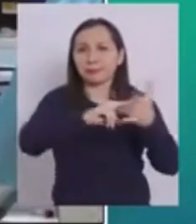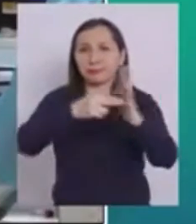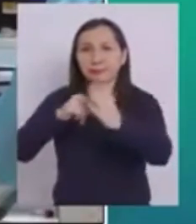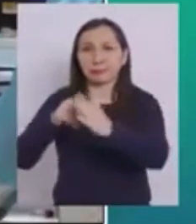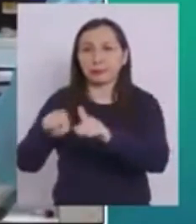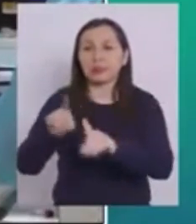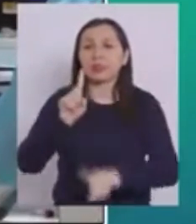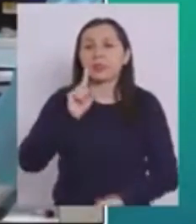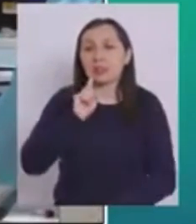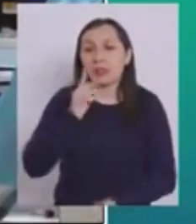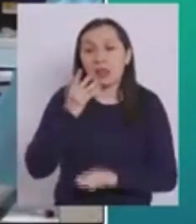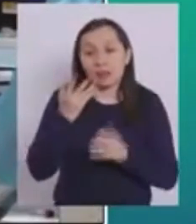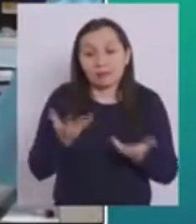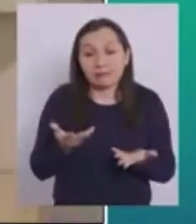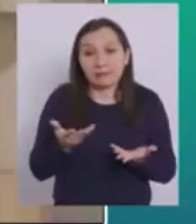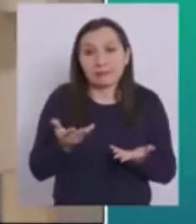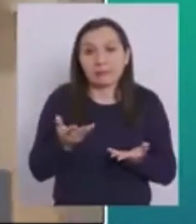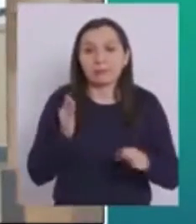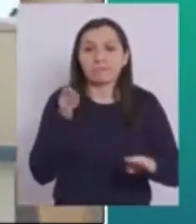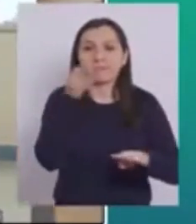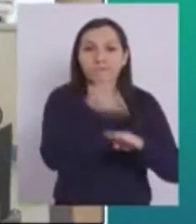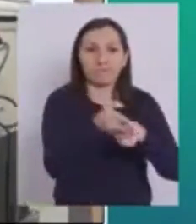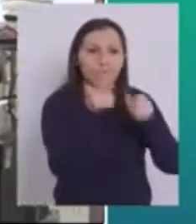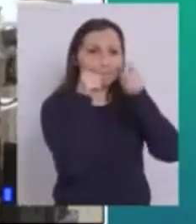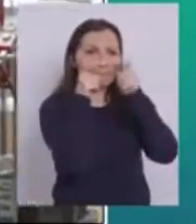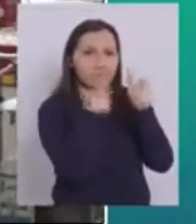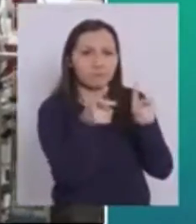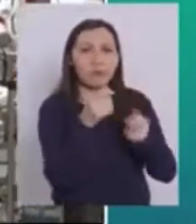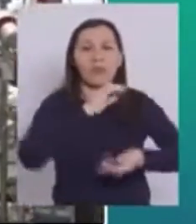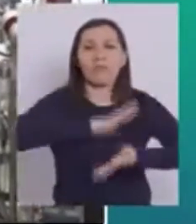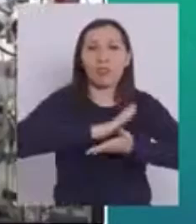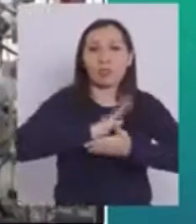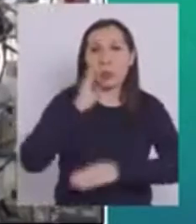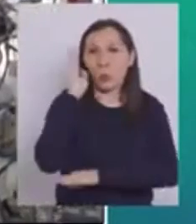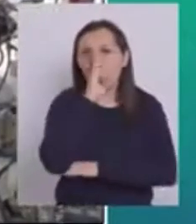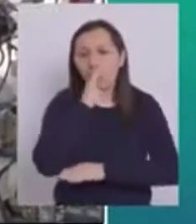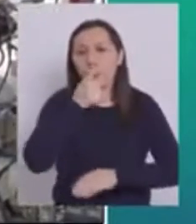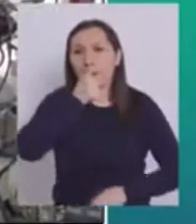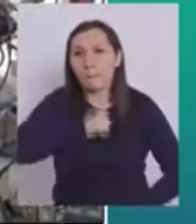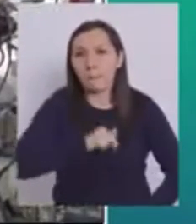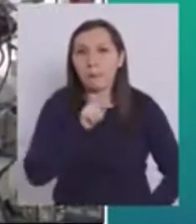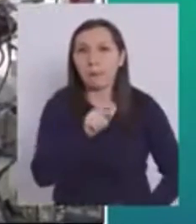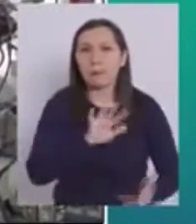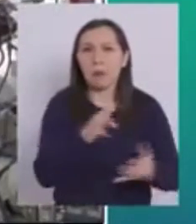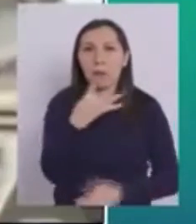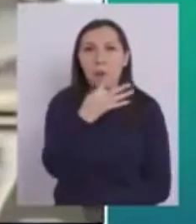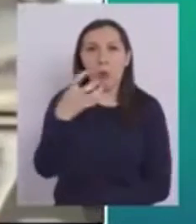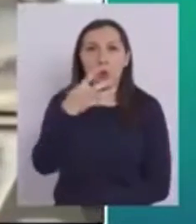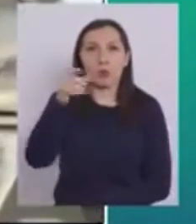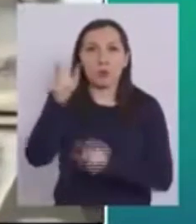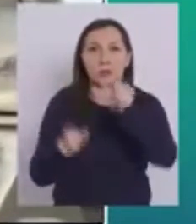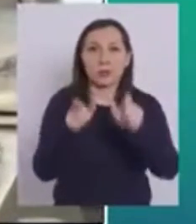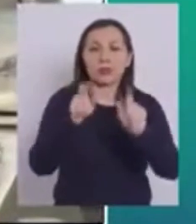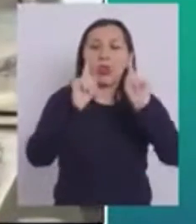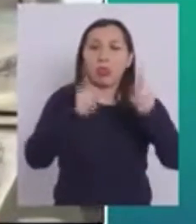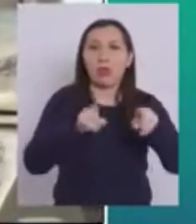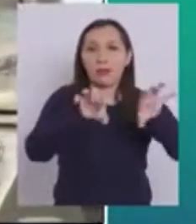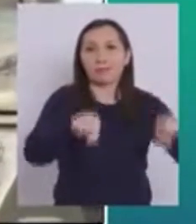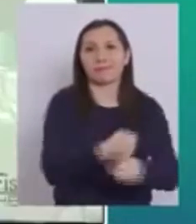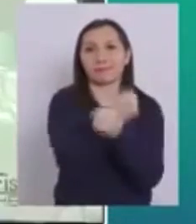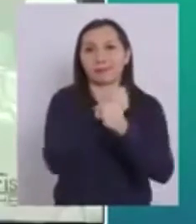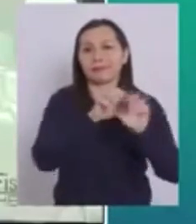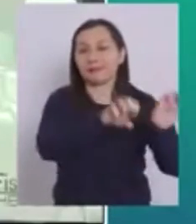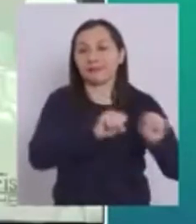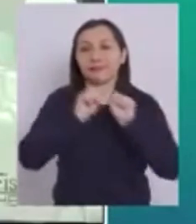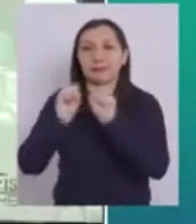Y hemos tenido que ir a fiscalizar fiestas clandestinas Donde cerca de 400 personas tuvieron